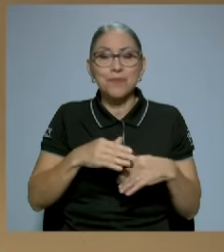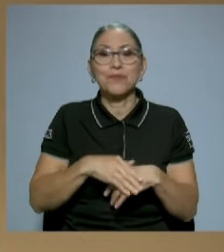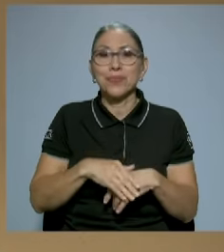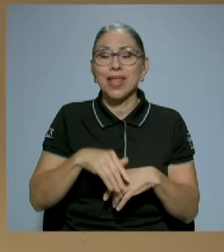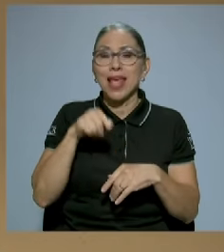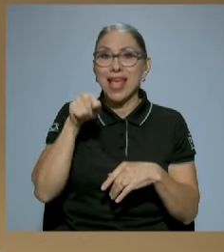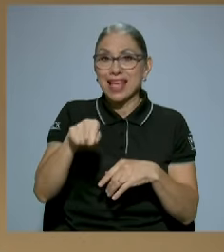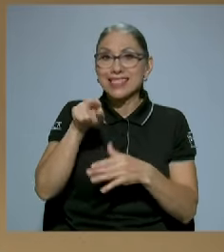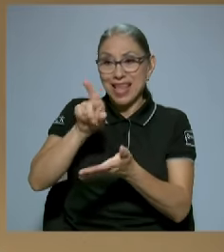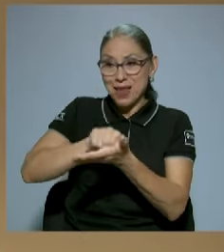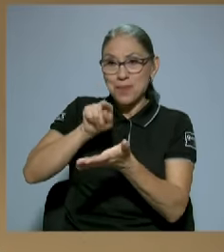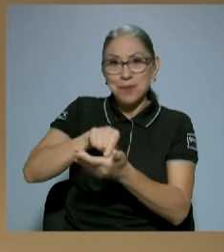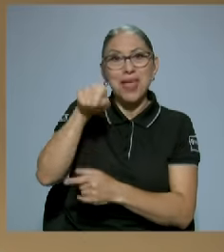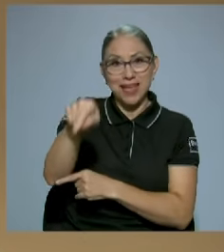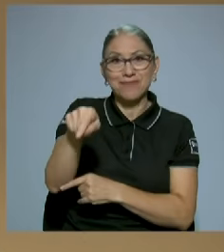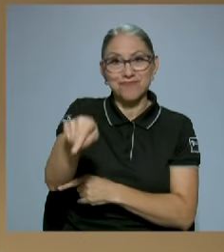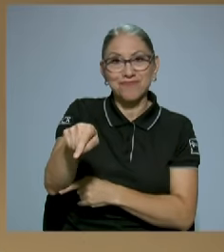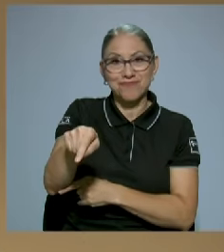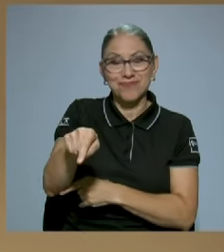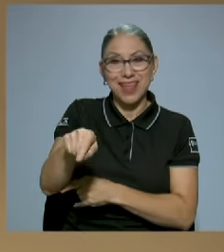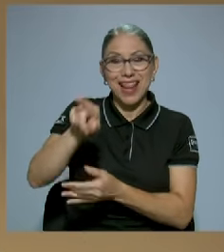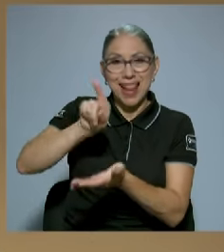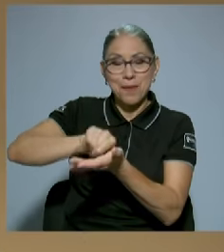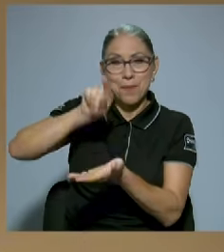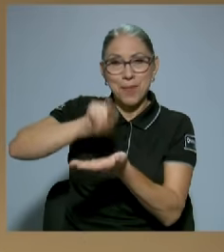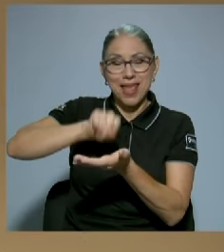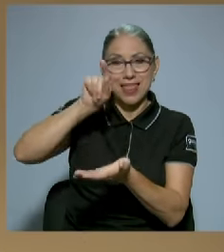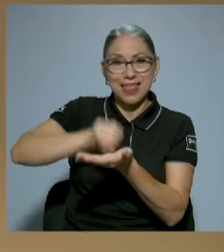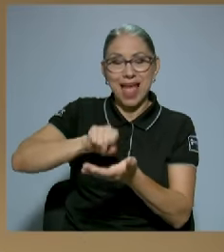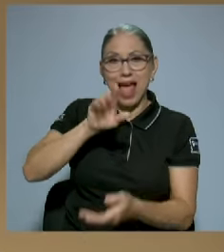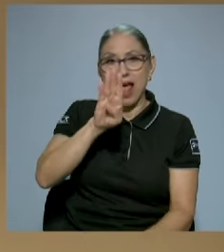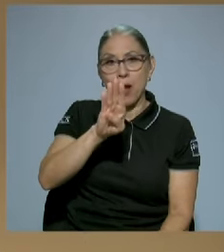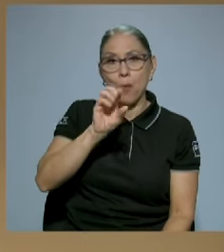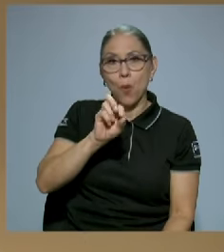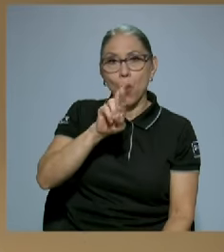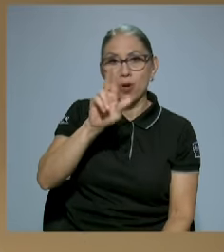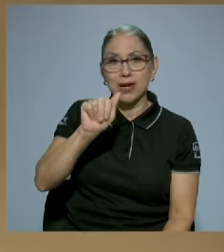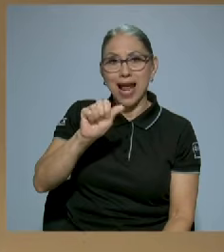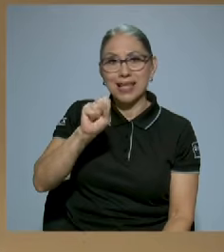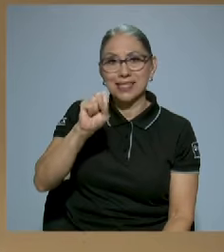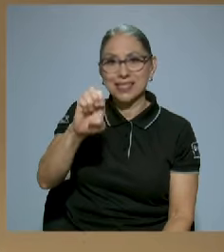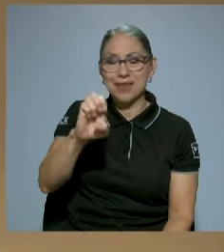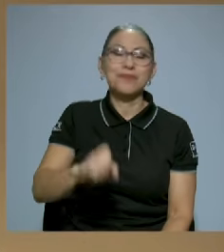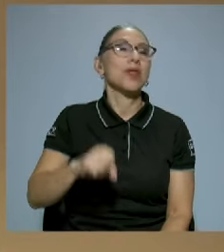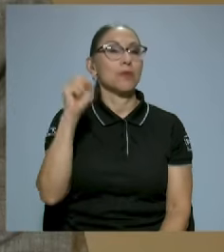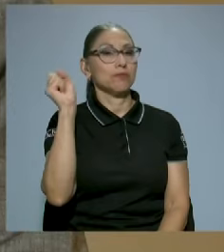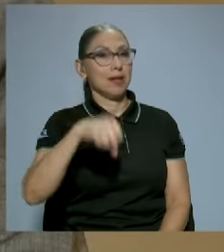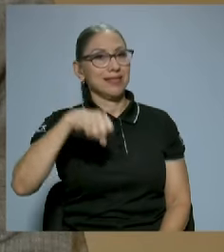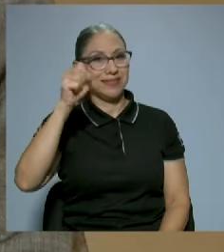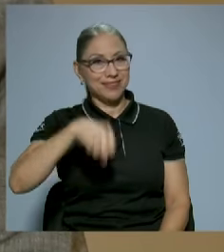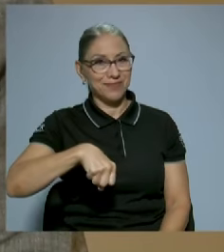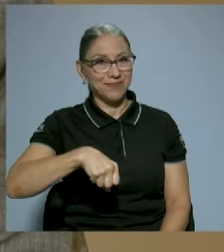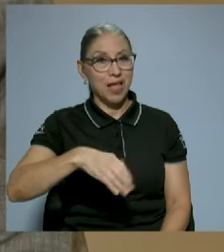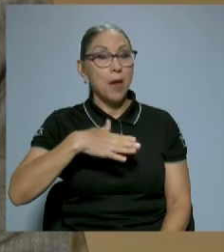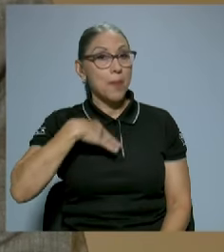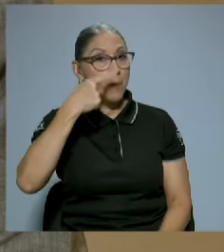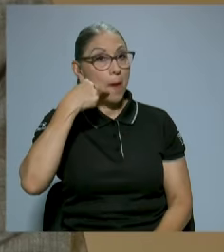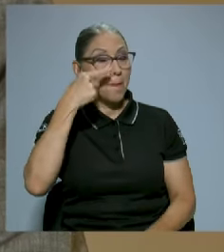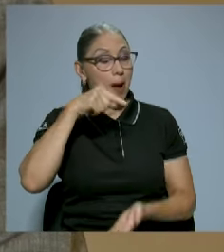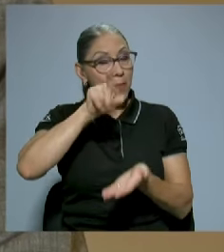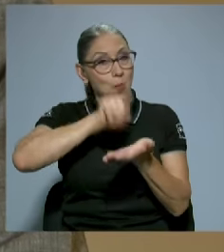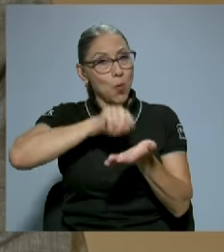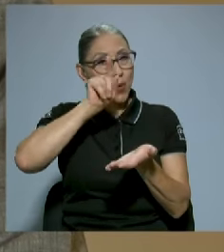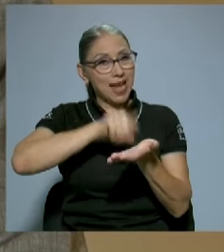imprimía en la imprenta de Borracés. Pues sí, él entonces publicaba estas